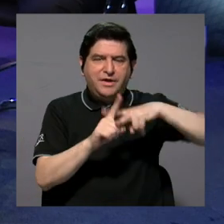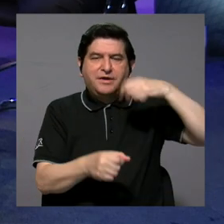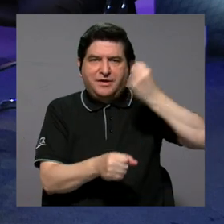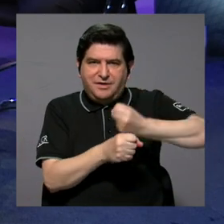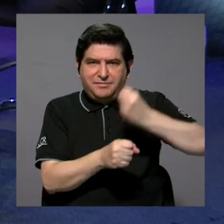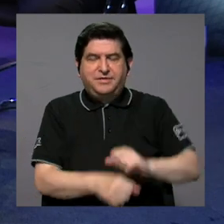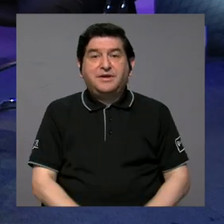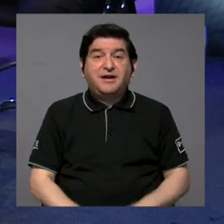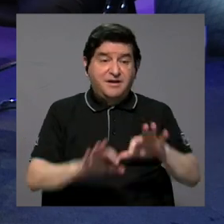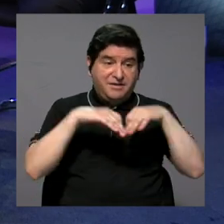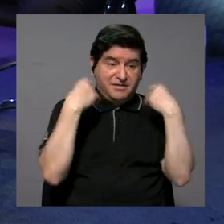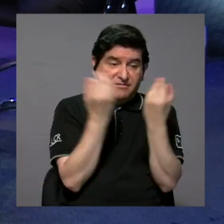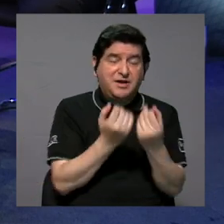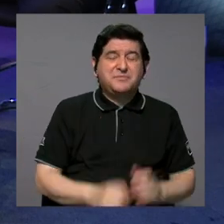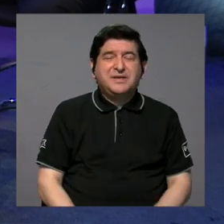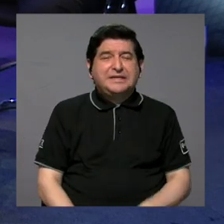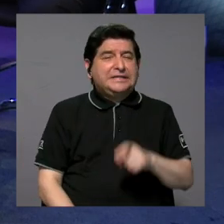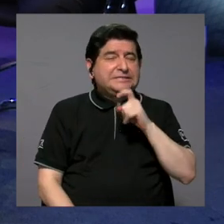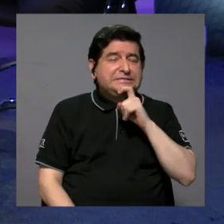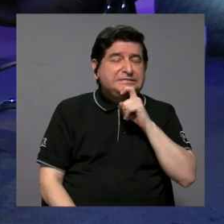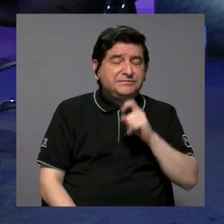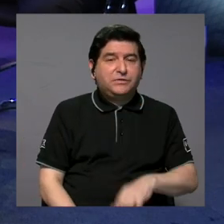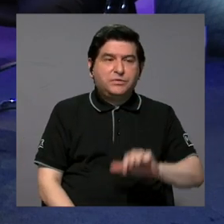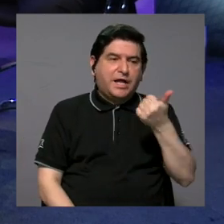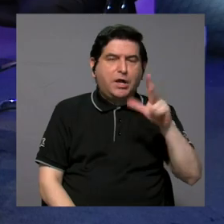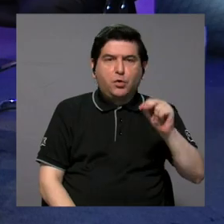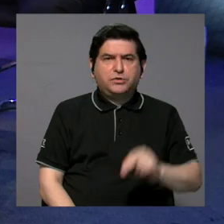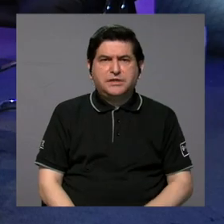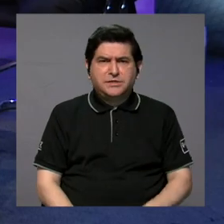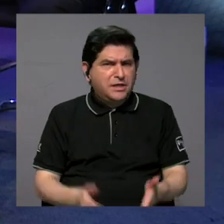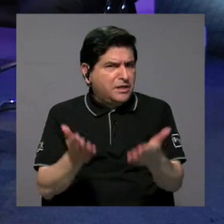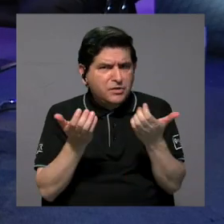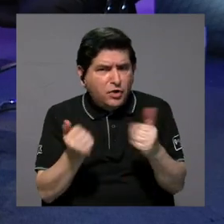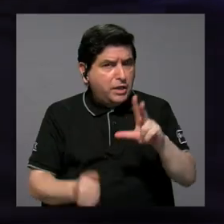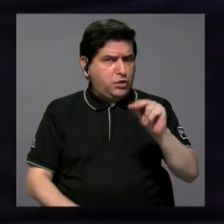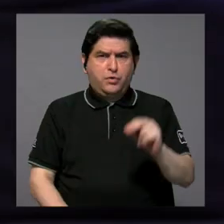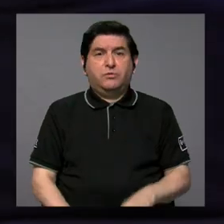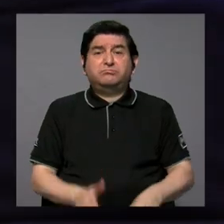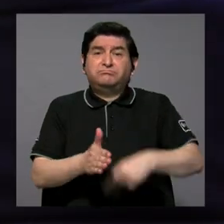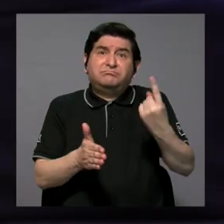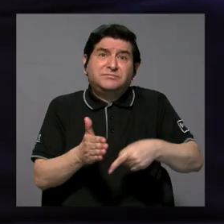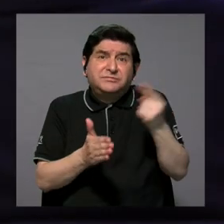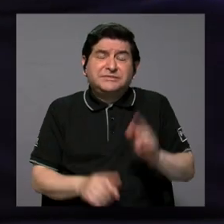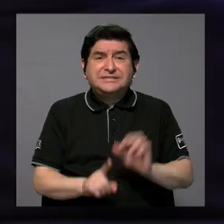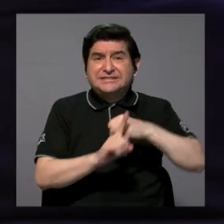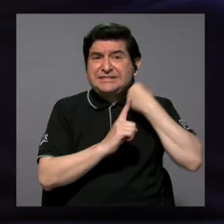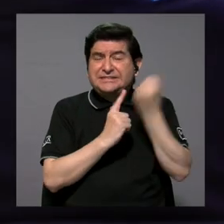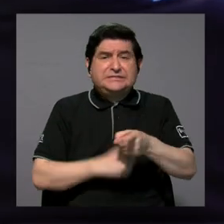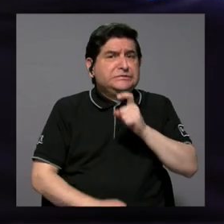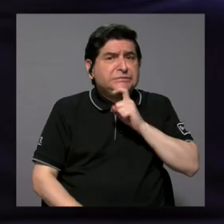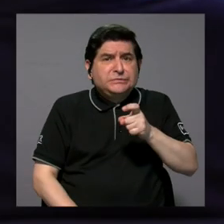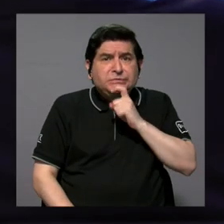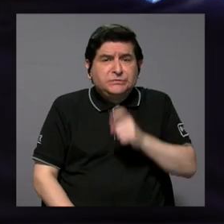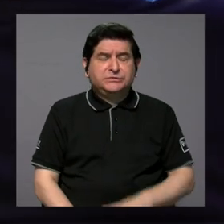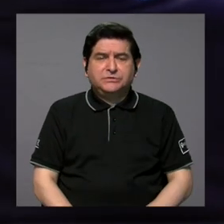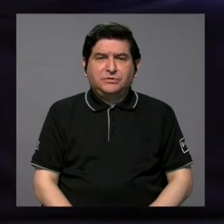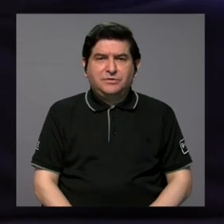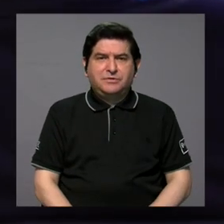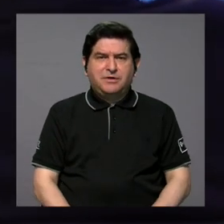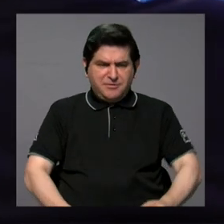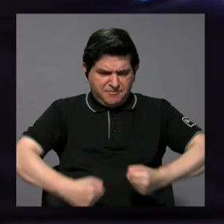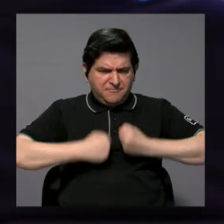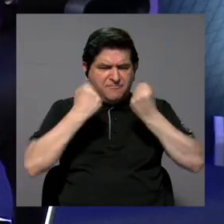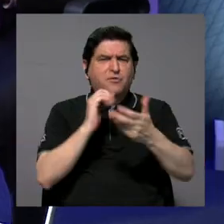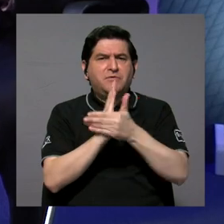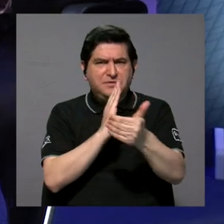labor. Hay familias que tienen mayores dificultades que otras, no porque no quieran necesariamente, a veces es porque sus condiciones son difíciles y en ese sentido el